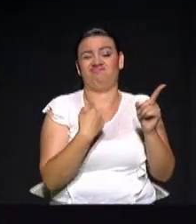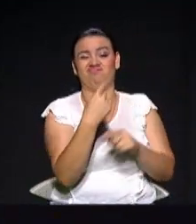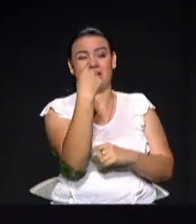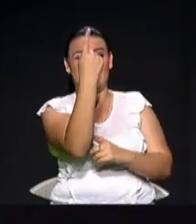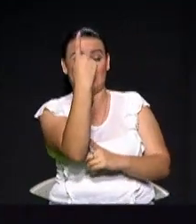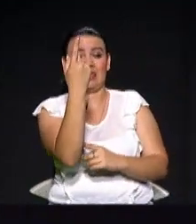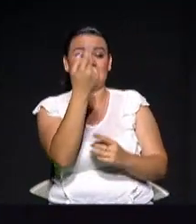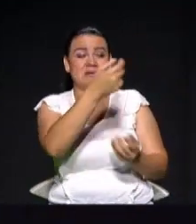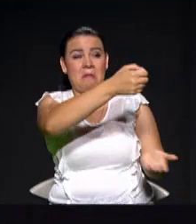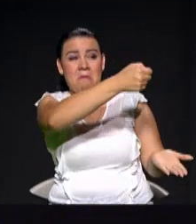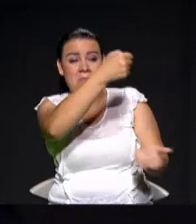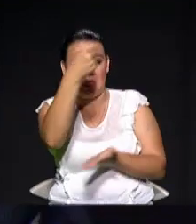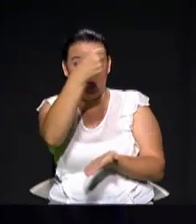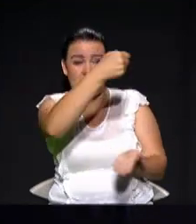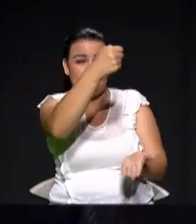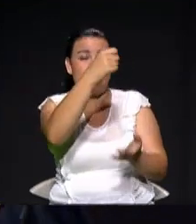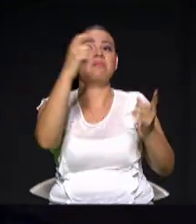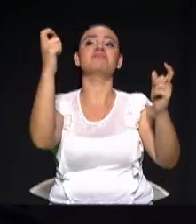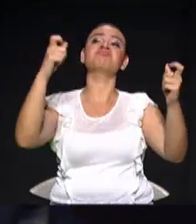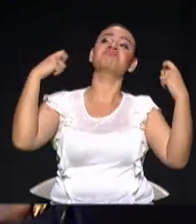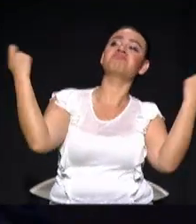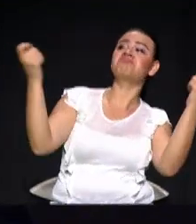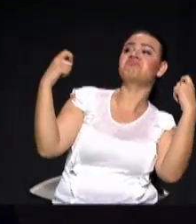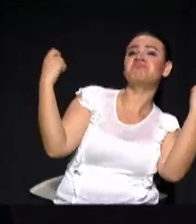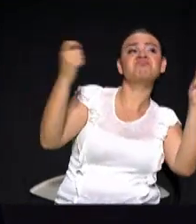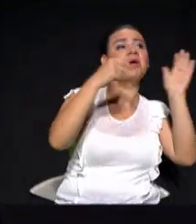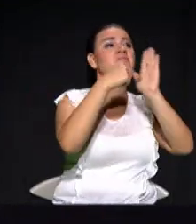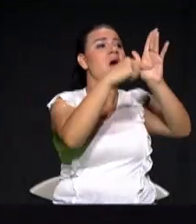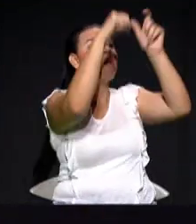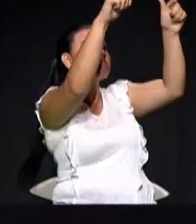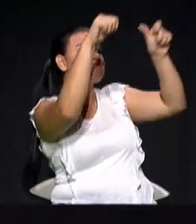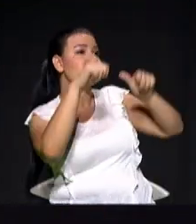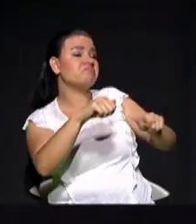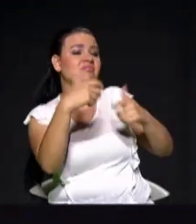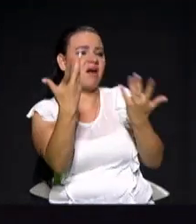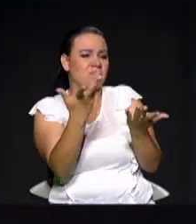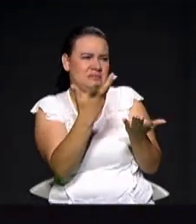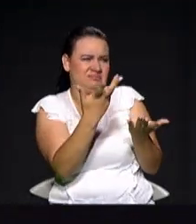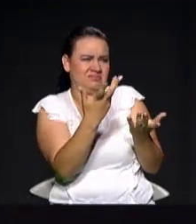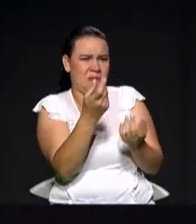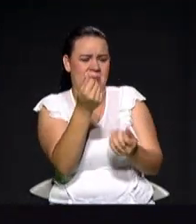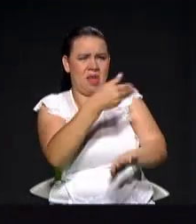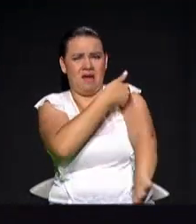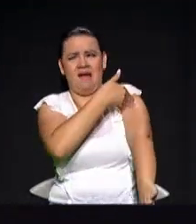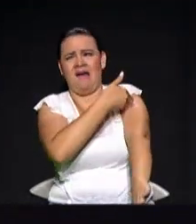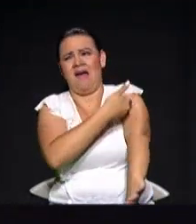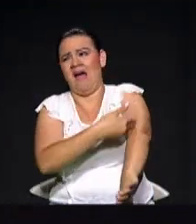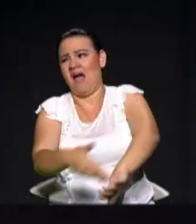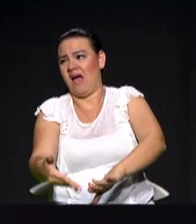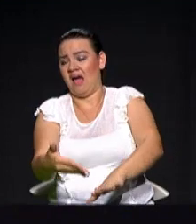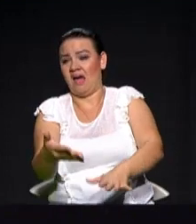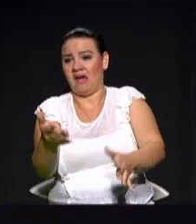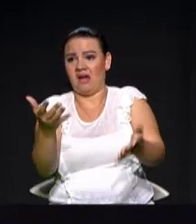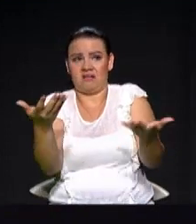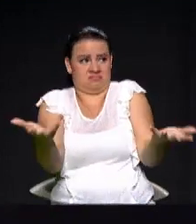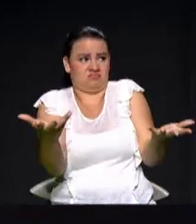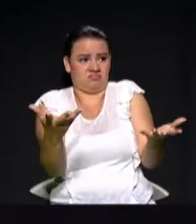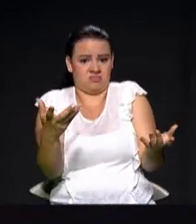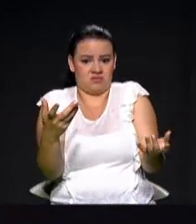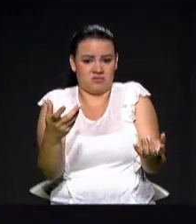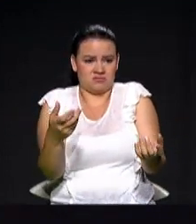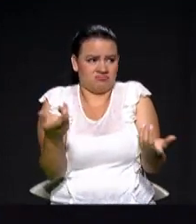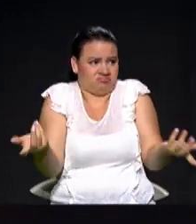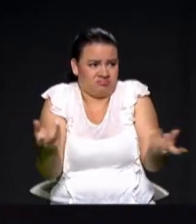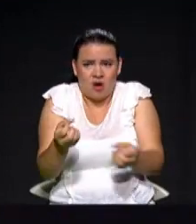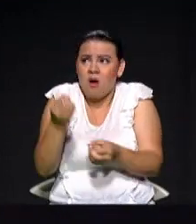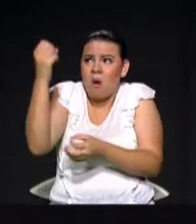miles y millones en publicidad. ¿Cuánto han invertido? Miles y millones. ¿Cómo lo van a recuperar? Con la lamparita mágica. Ellos saben cómo lo a